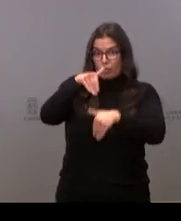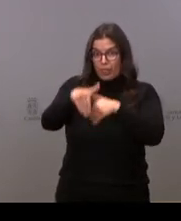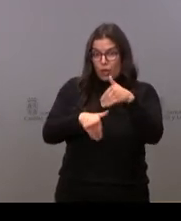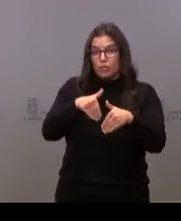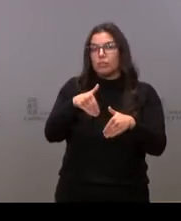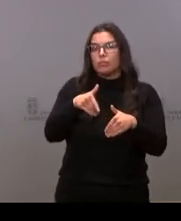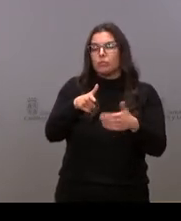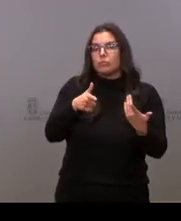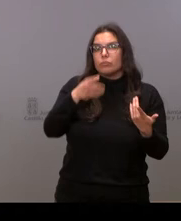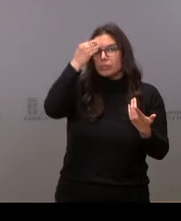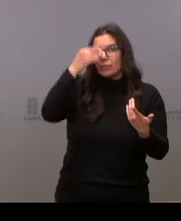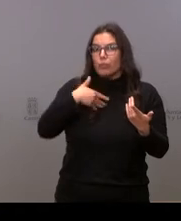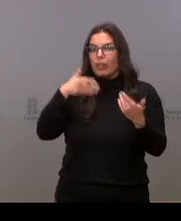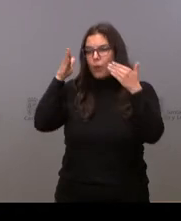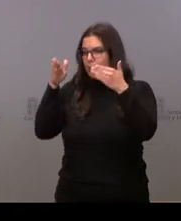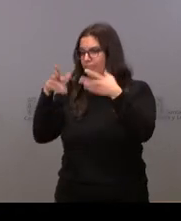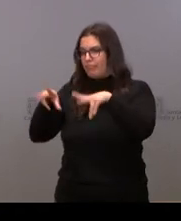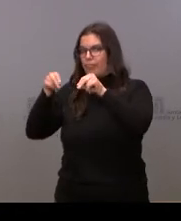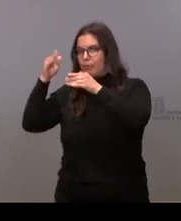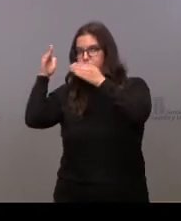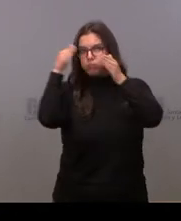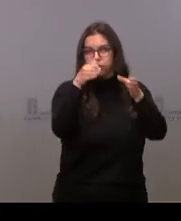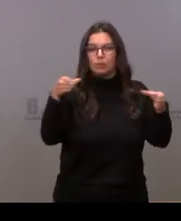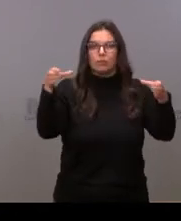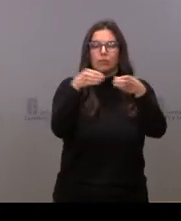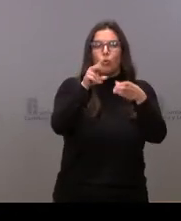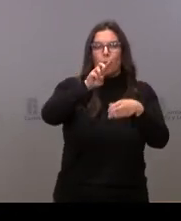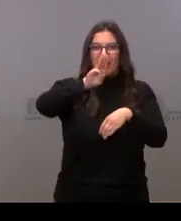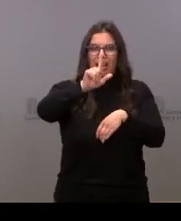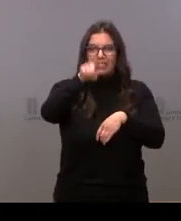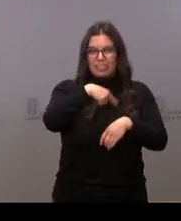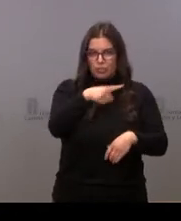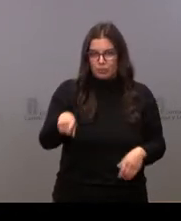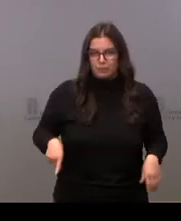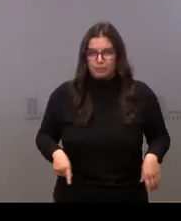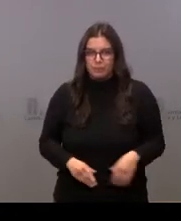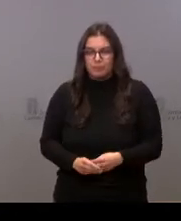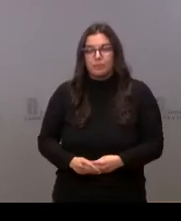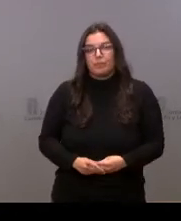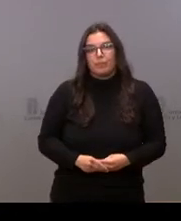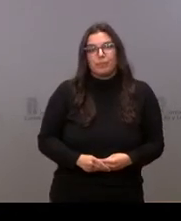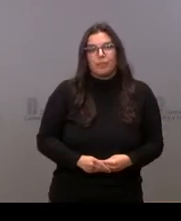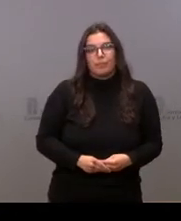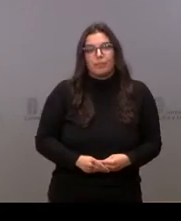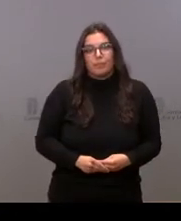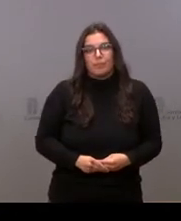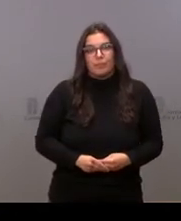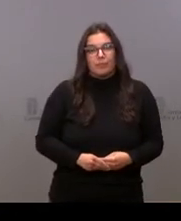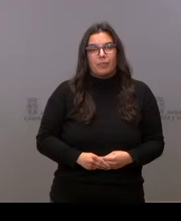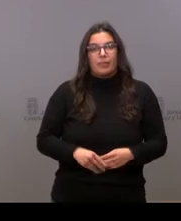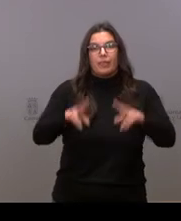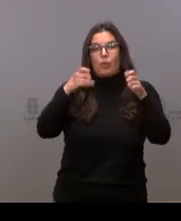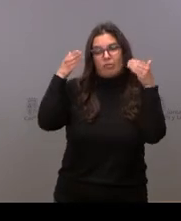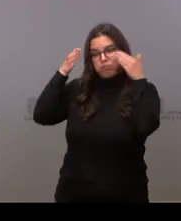y León para poder desbloquear esa situación. Gracias. Bueno, esto no es una cuestión de mirar una provincia con